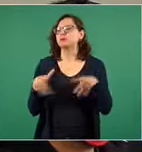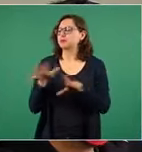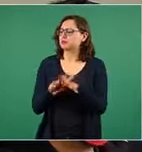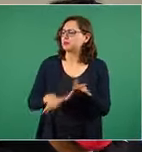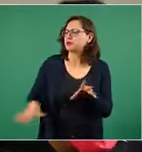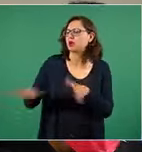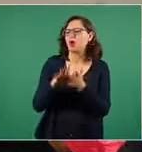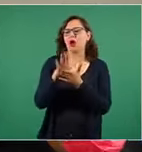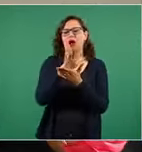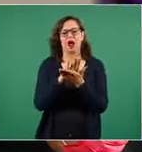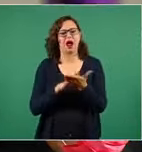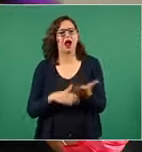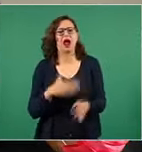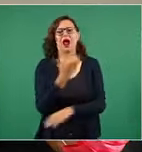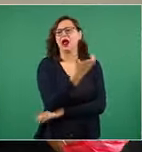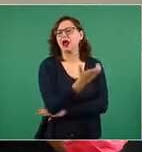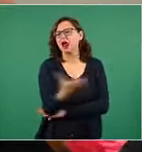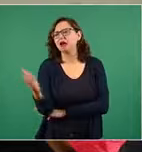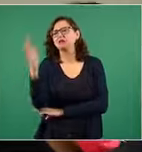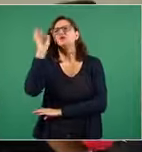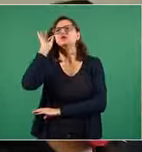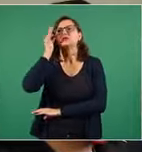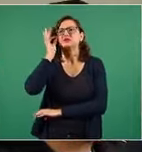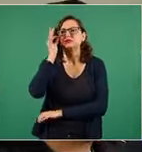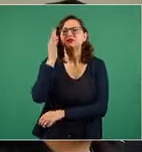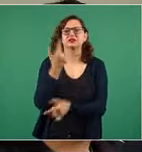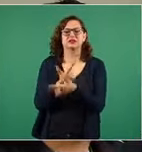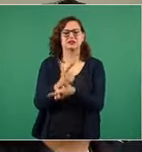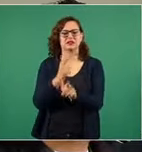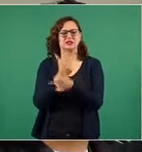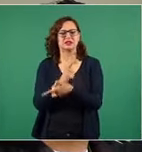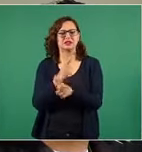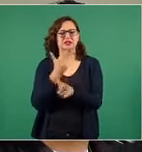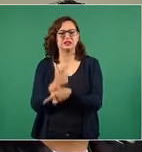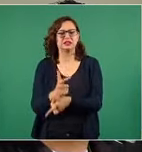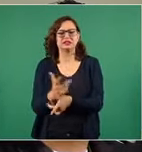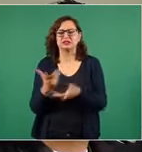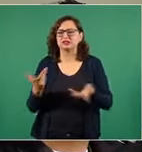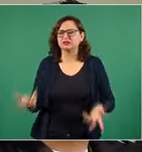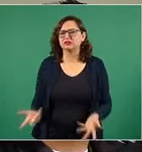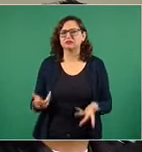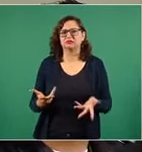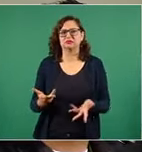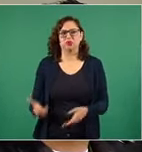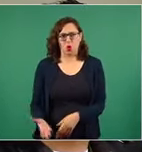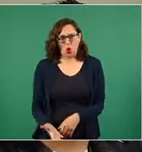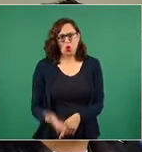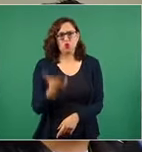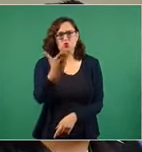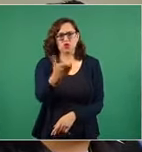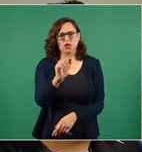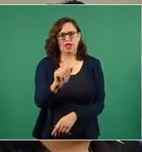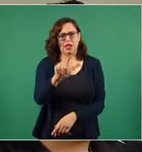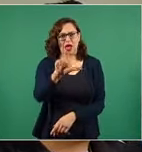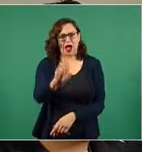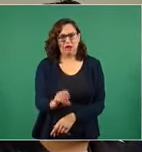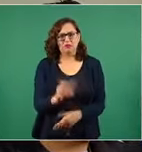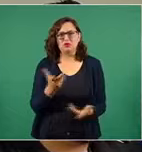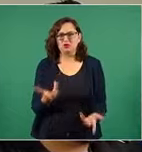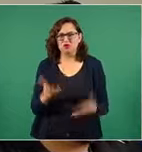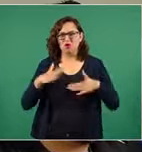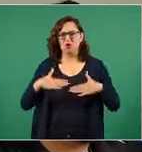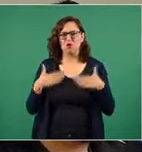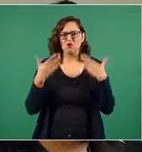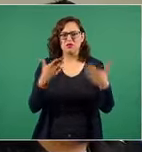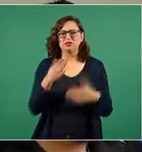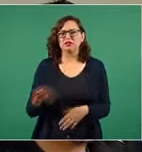las camareras, los taxistas, la gente que cree en su proyecto, que está sedienta de justicia,